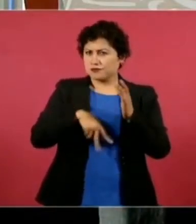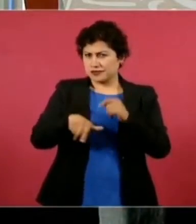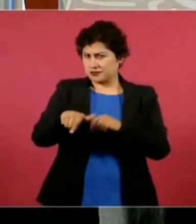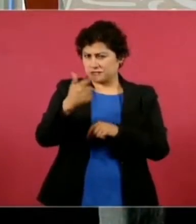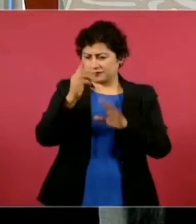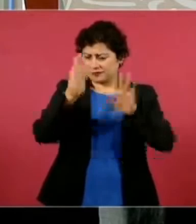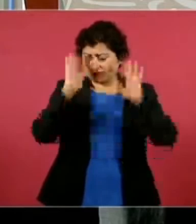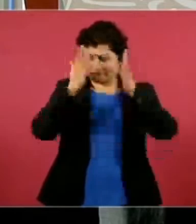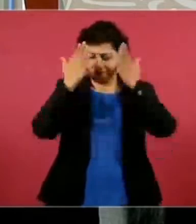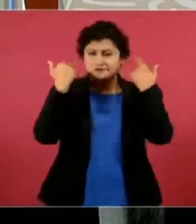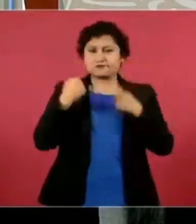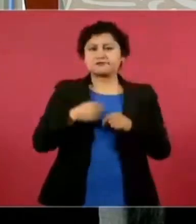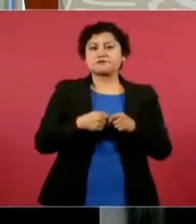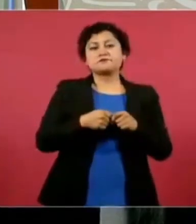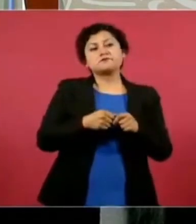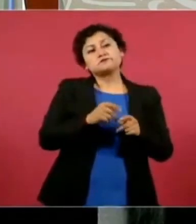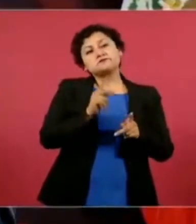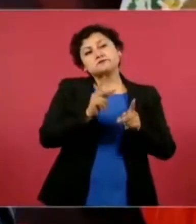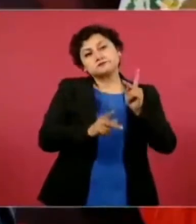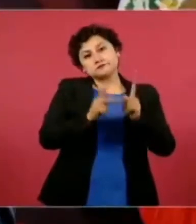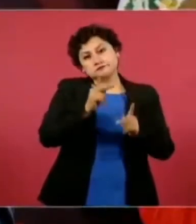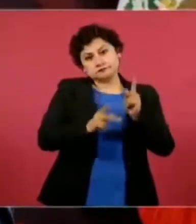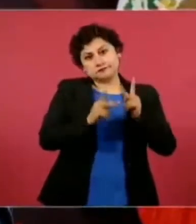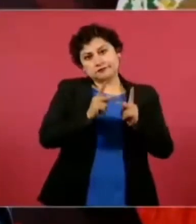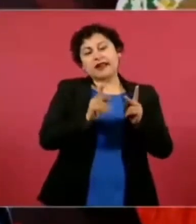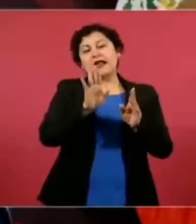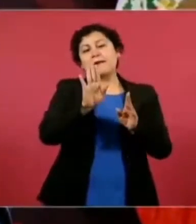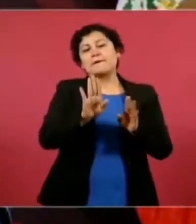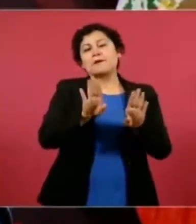de reconciliación,